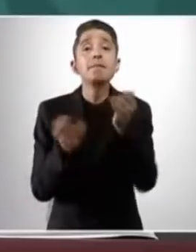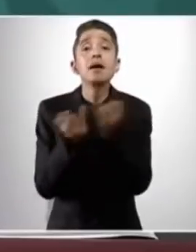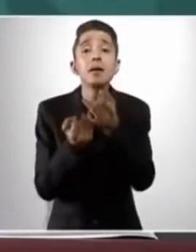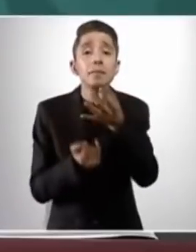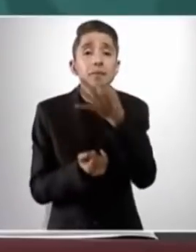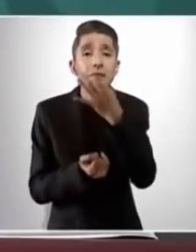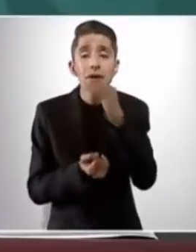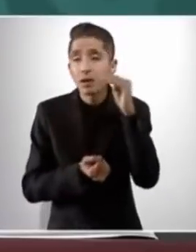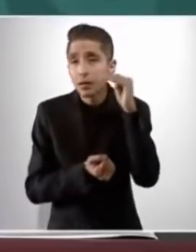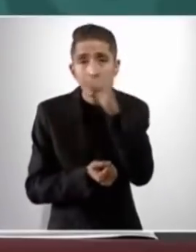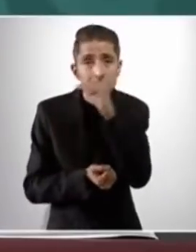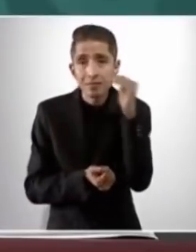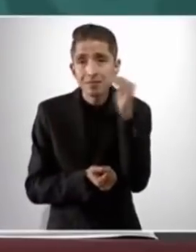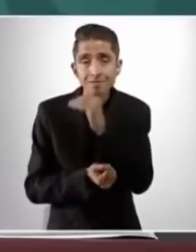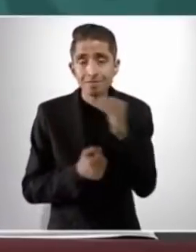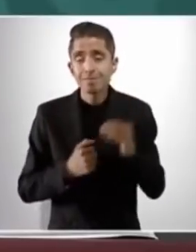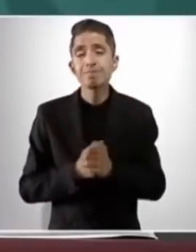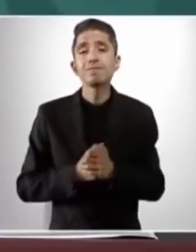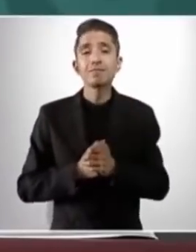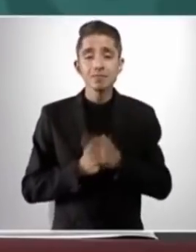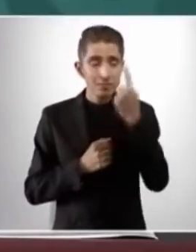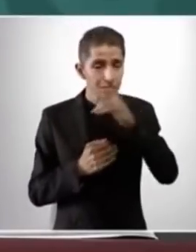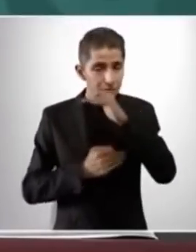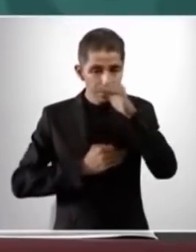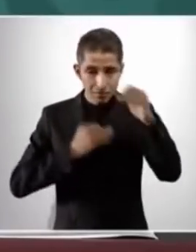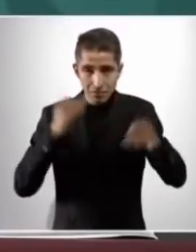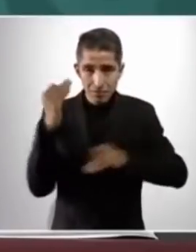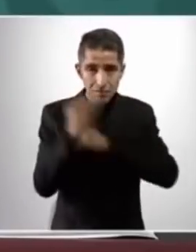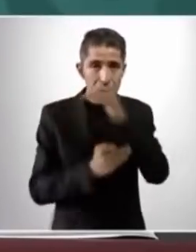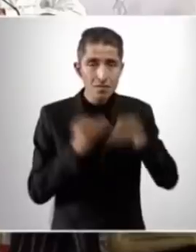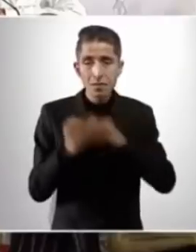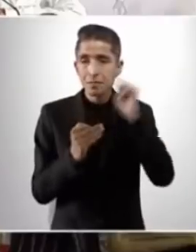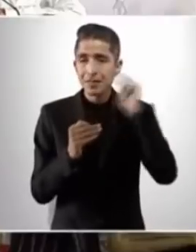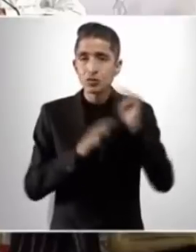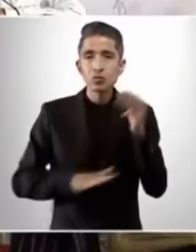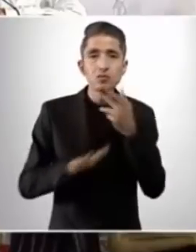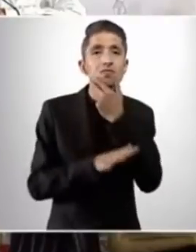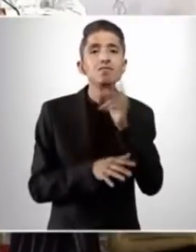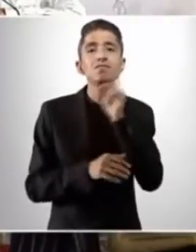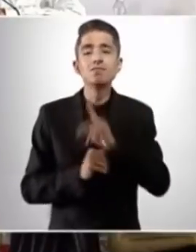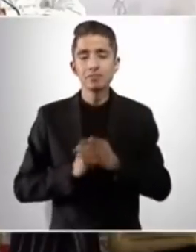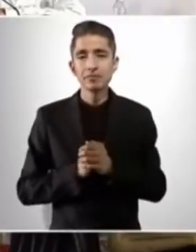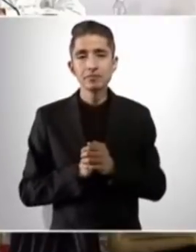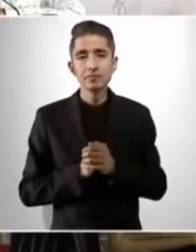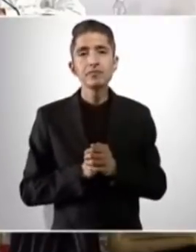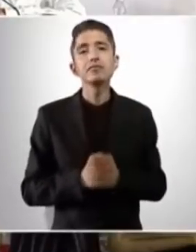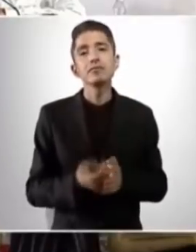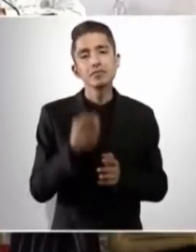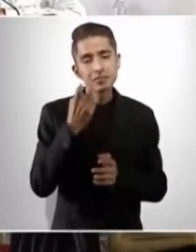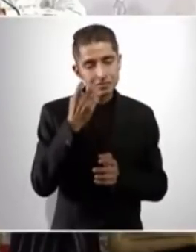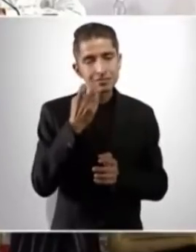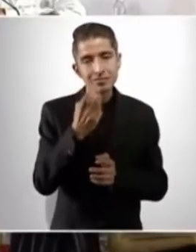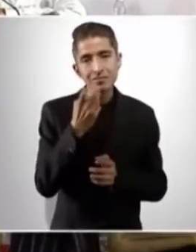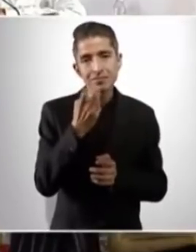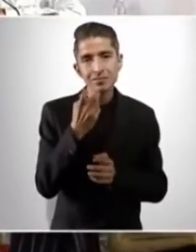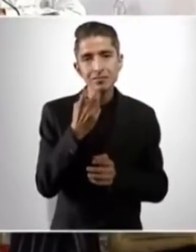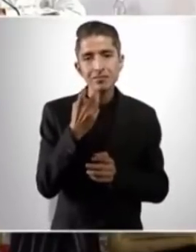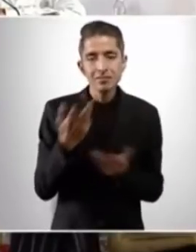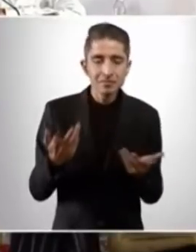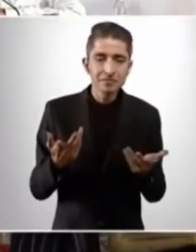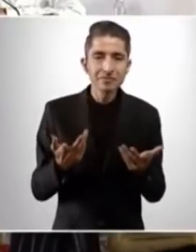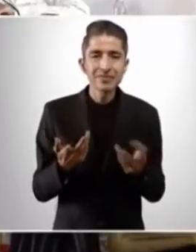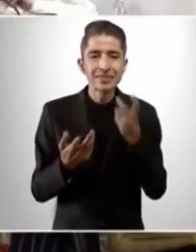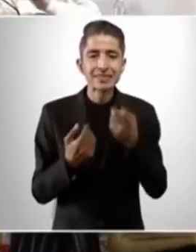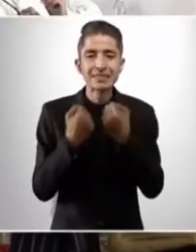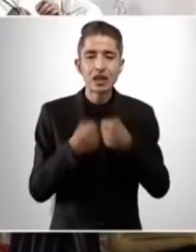gratuitos para todos los michoacanos. Esto tiene que ver con el Issste, tiene que